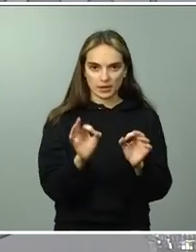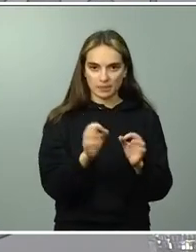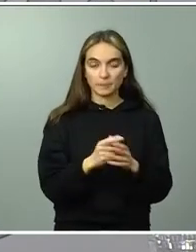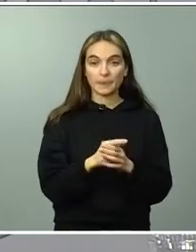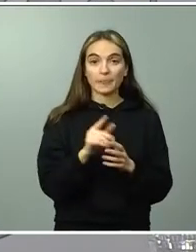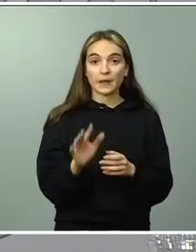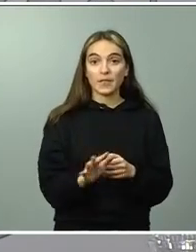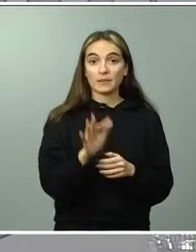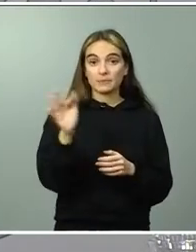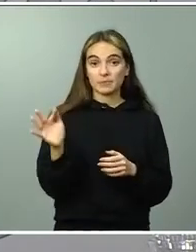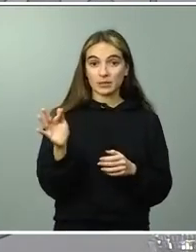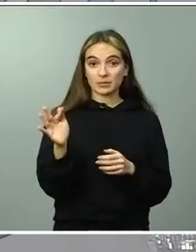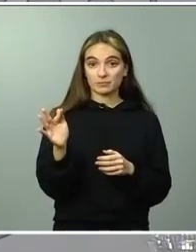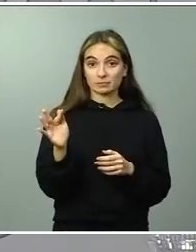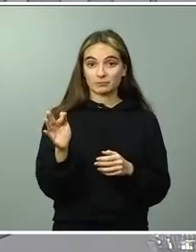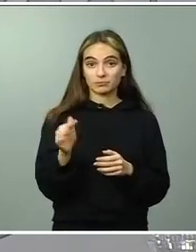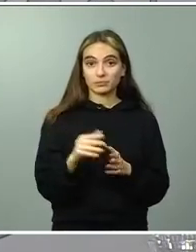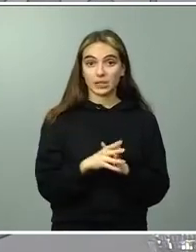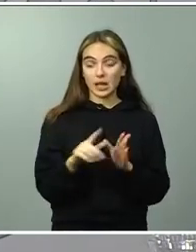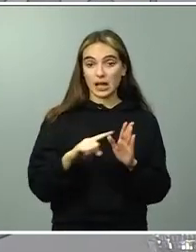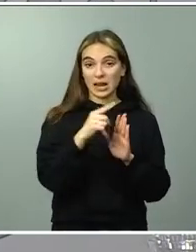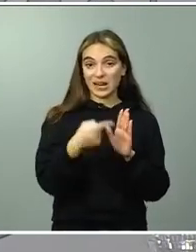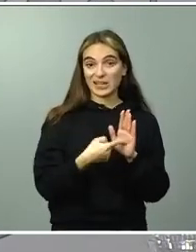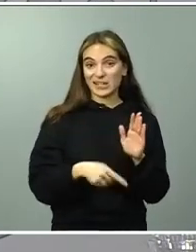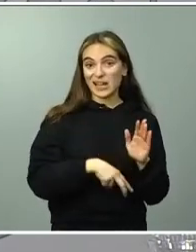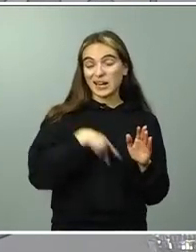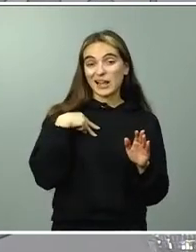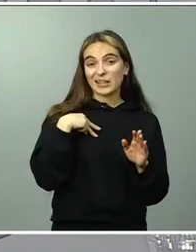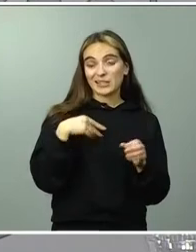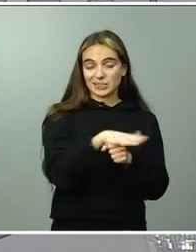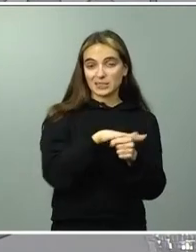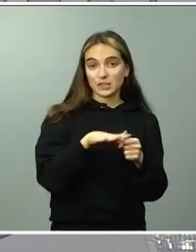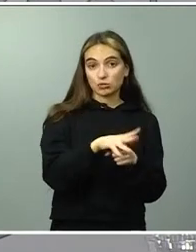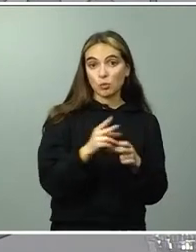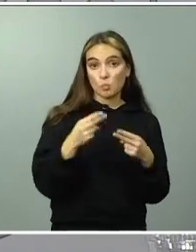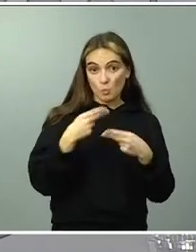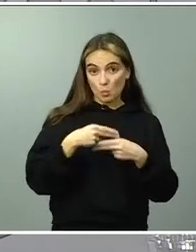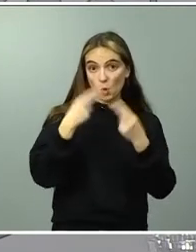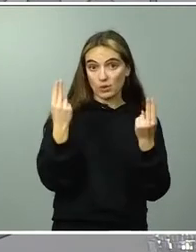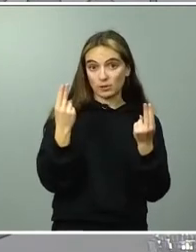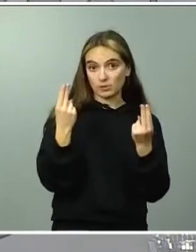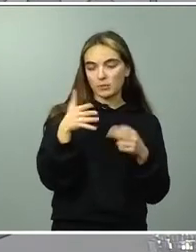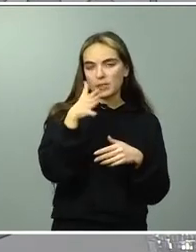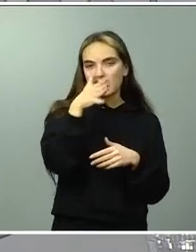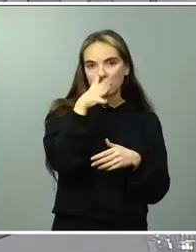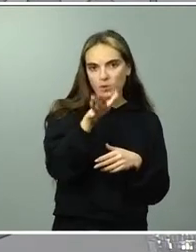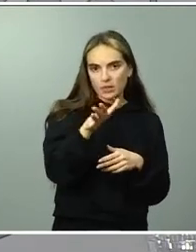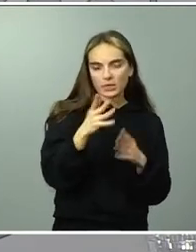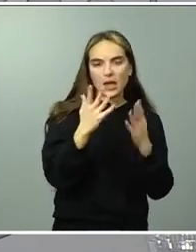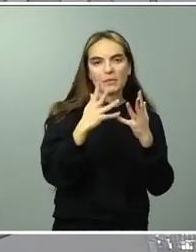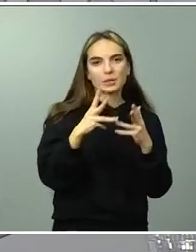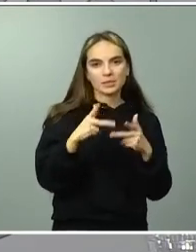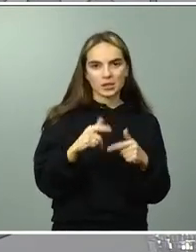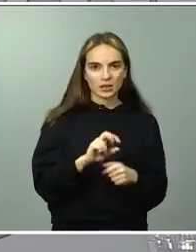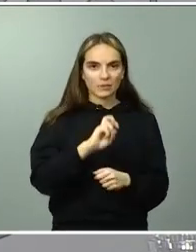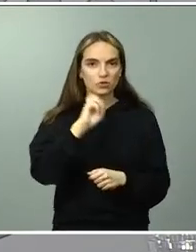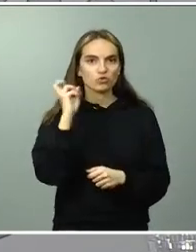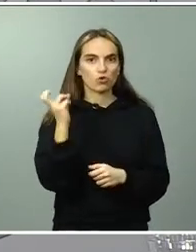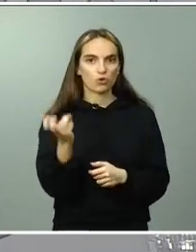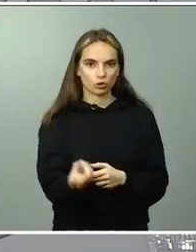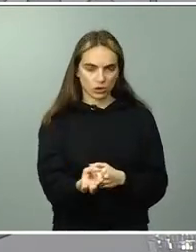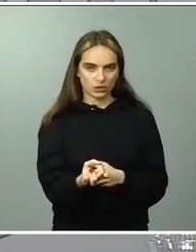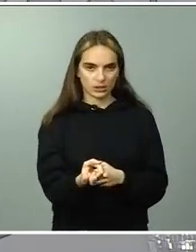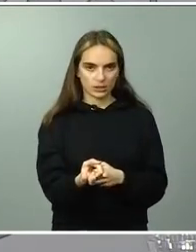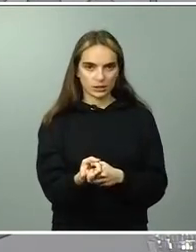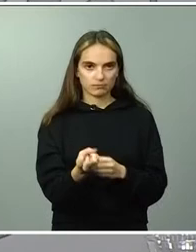régimen general del sector público con el resto de sanciones administrativas la sanción administrativa más grave en el régimen jurídico general del